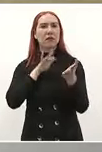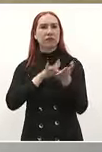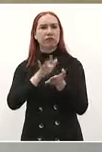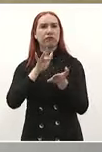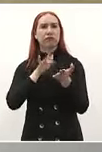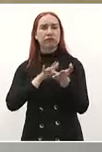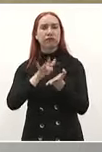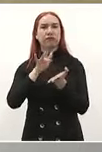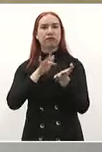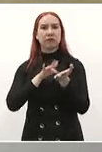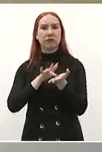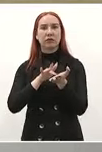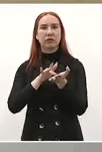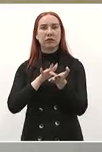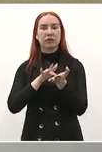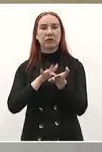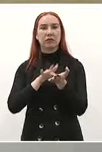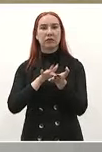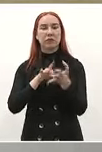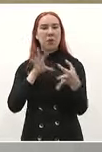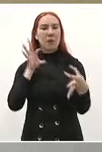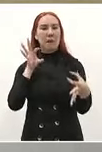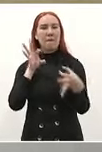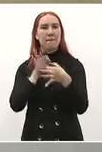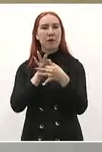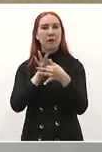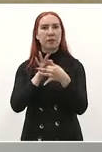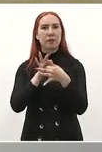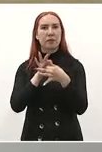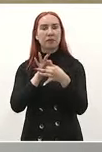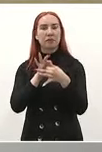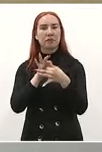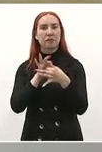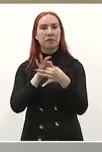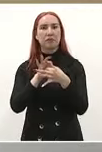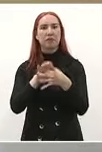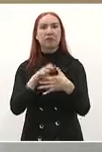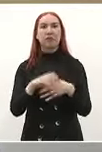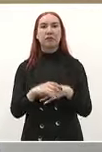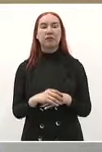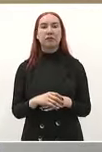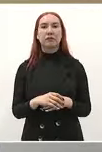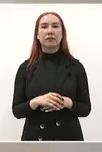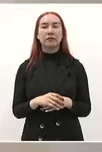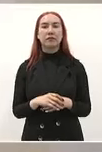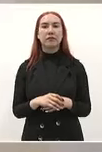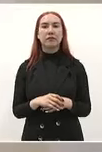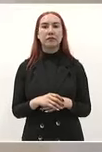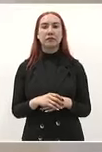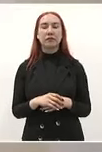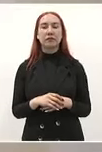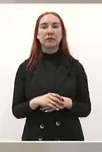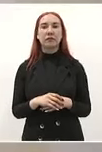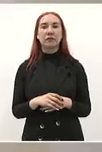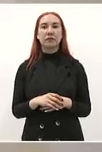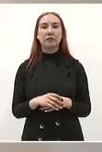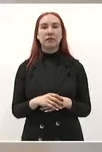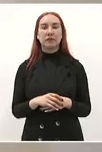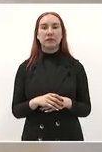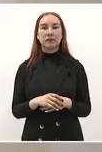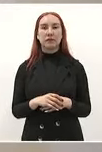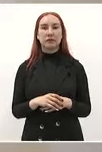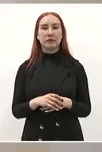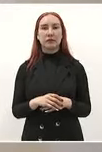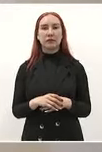y ya quedó establecido lo digo porque